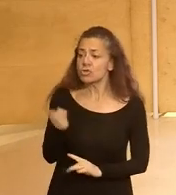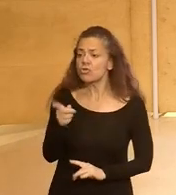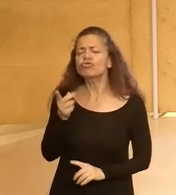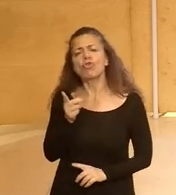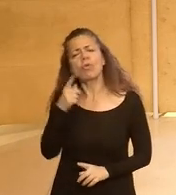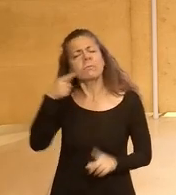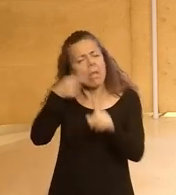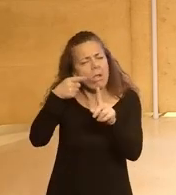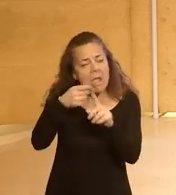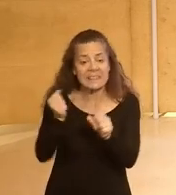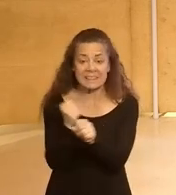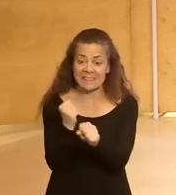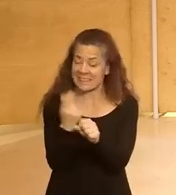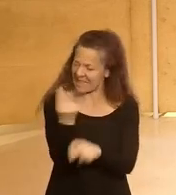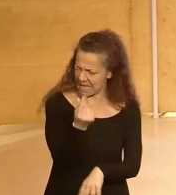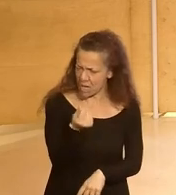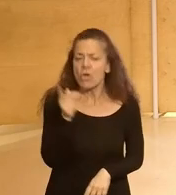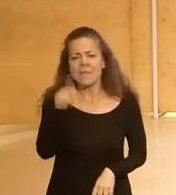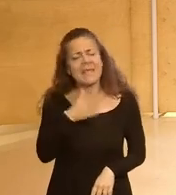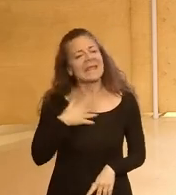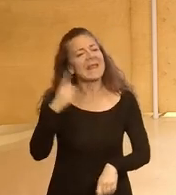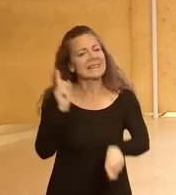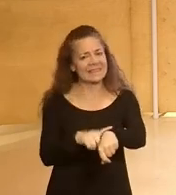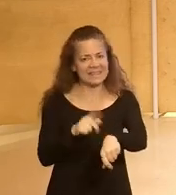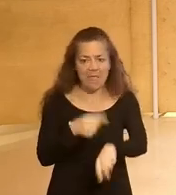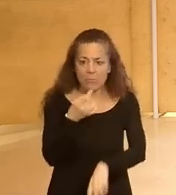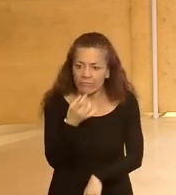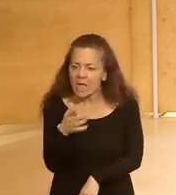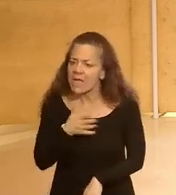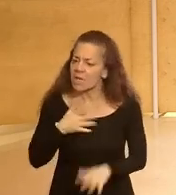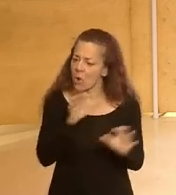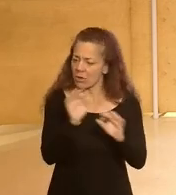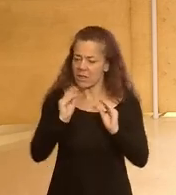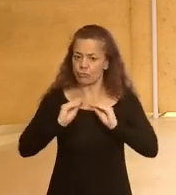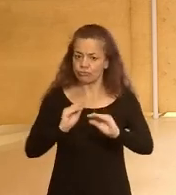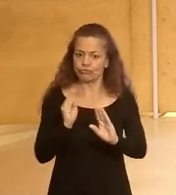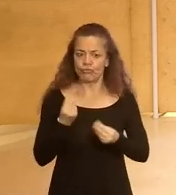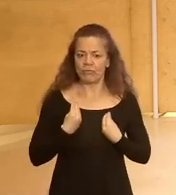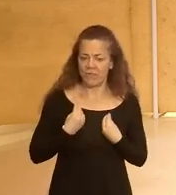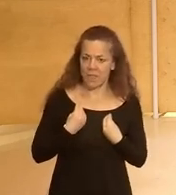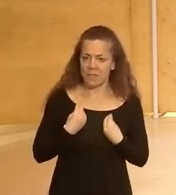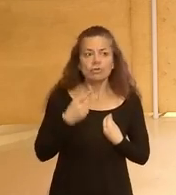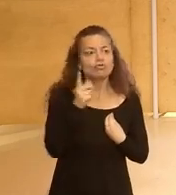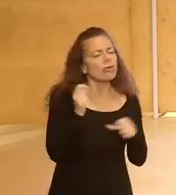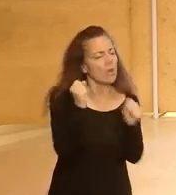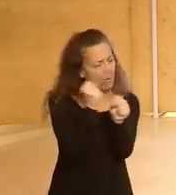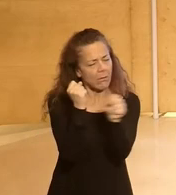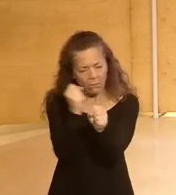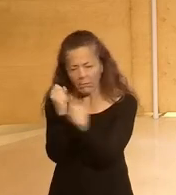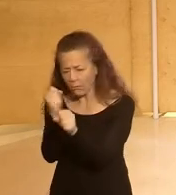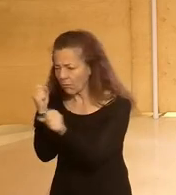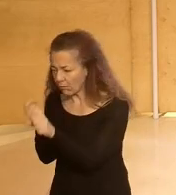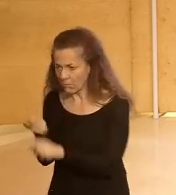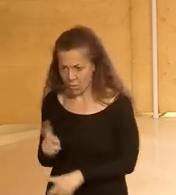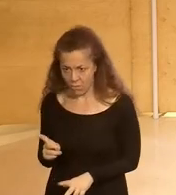remuneración económica igual quiere disponer más de su tiempo quiere disponer más de una capacidad de organizar la vida más allá del trabajo no que sea una vida